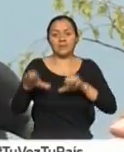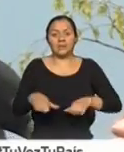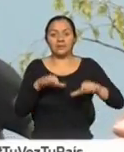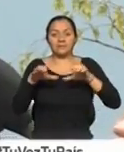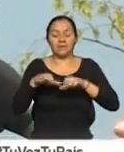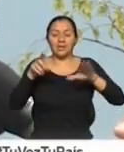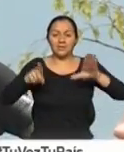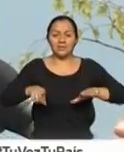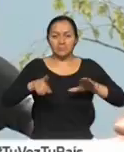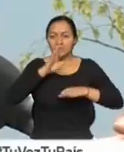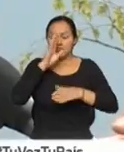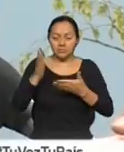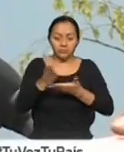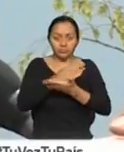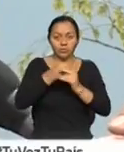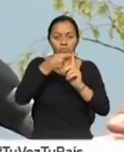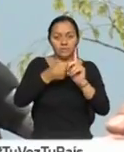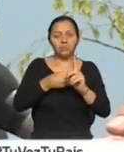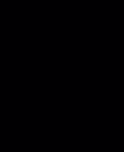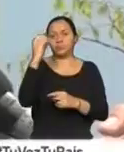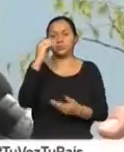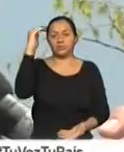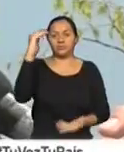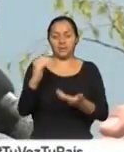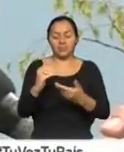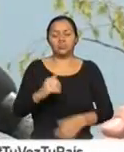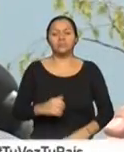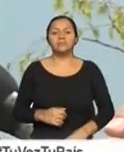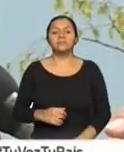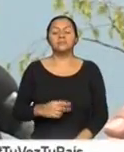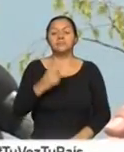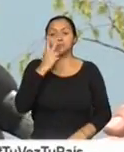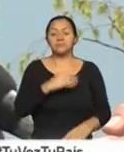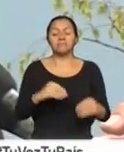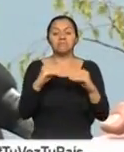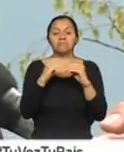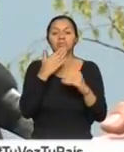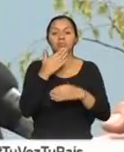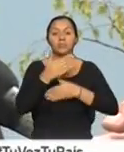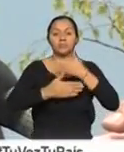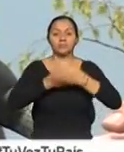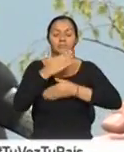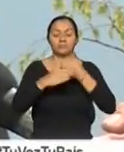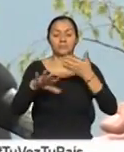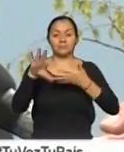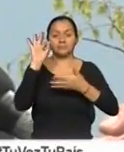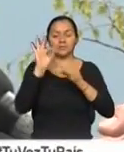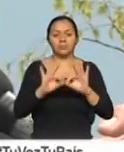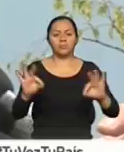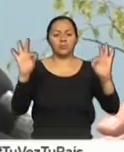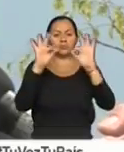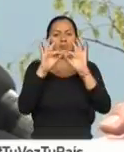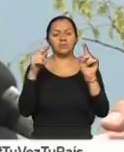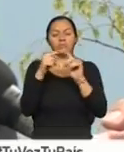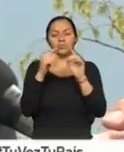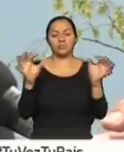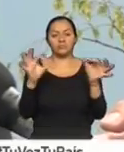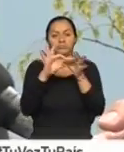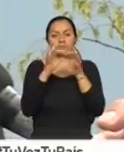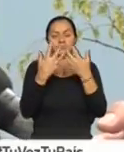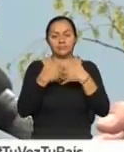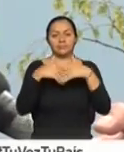de IVA interno de los dos puntos, pero ya excluyendo ese factor es el principal impuesto en cuanto a crecimiento. Está